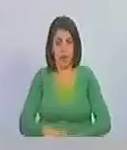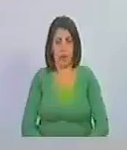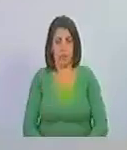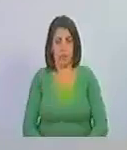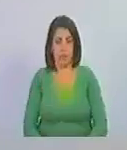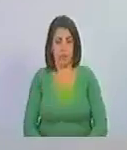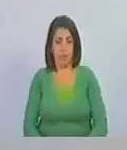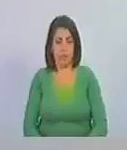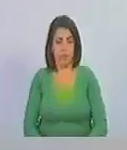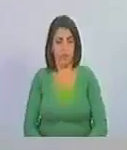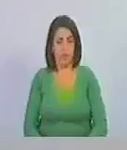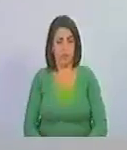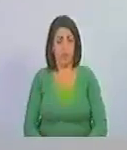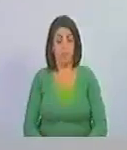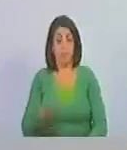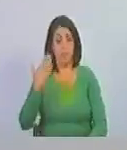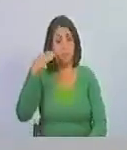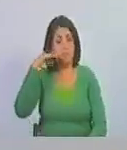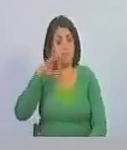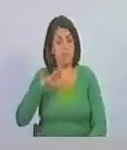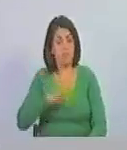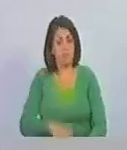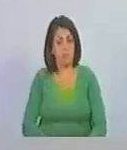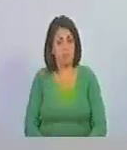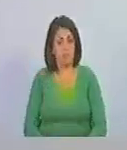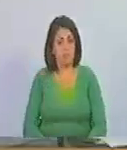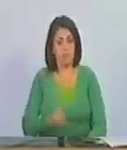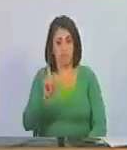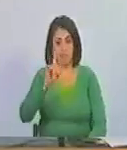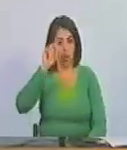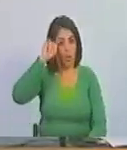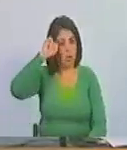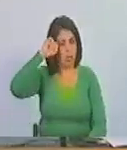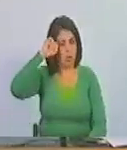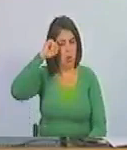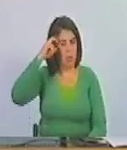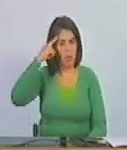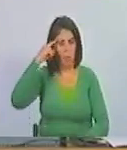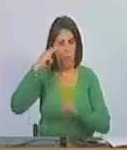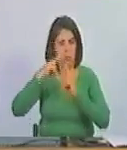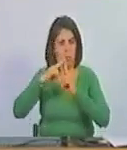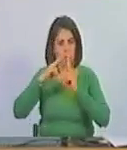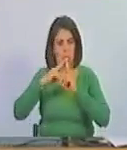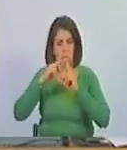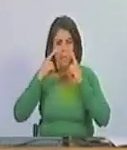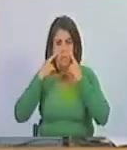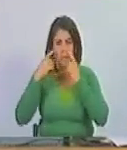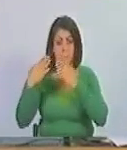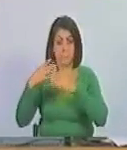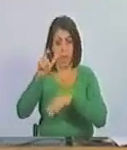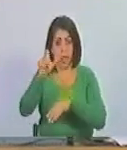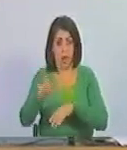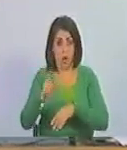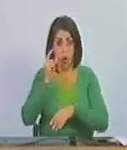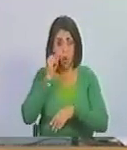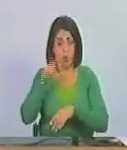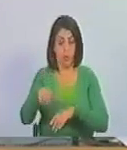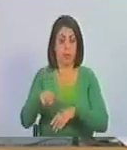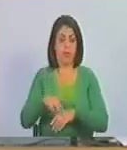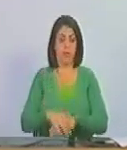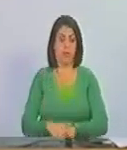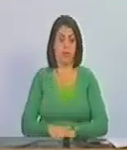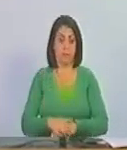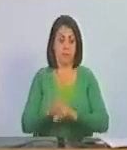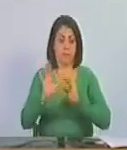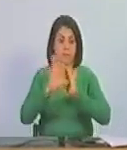y probablemente no lo reconozca. este sicario este delincuente